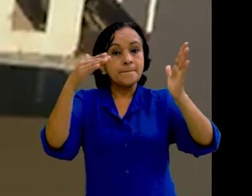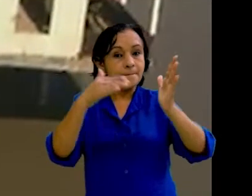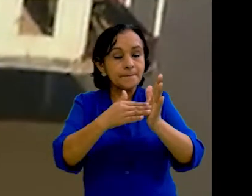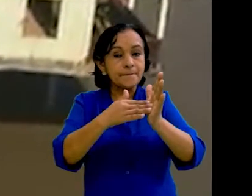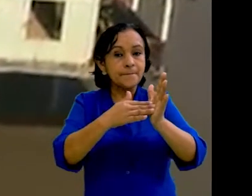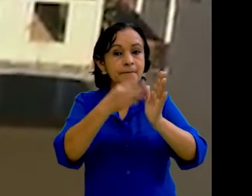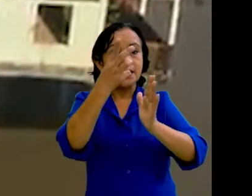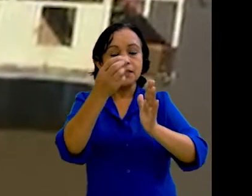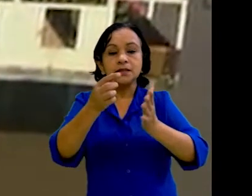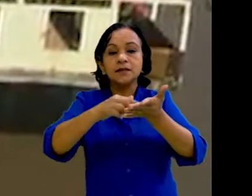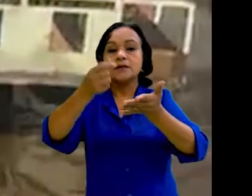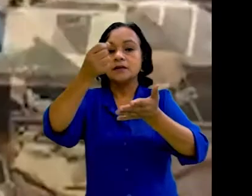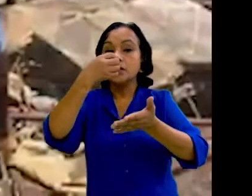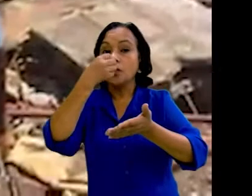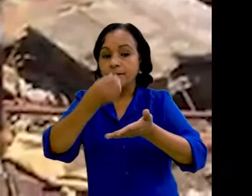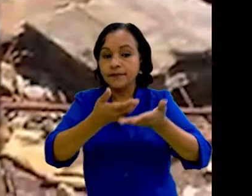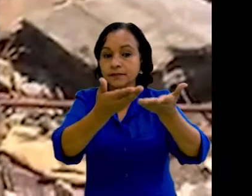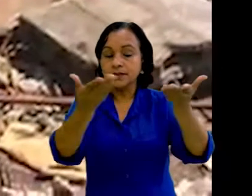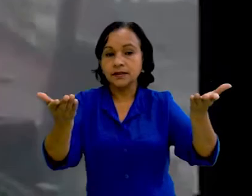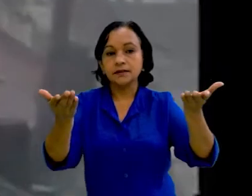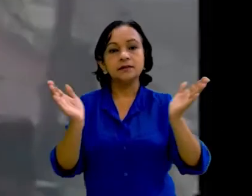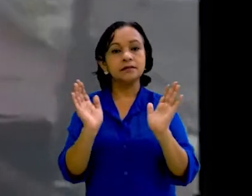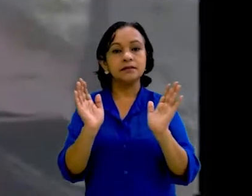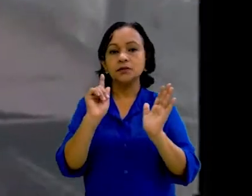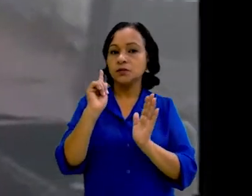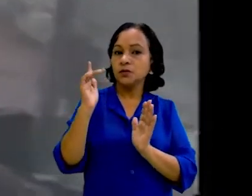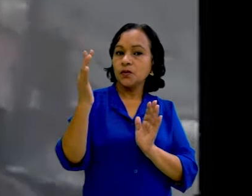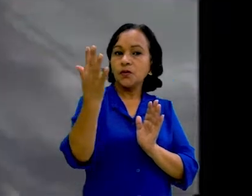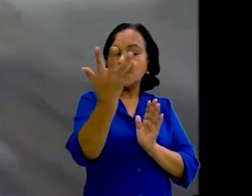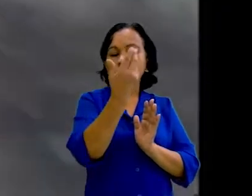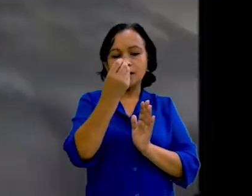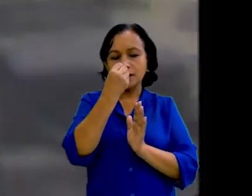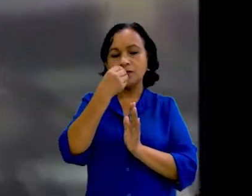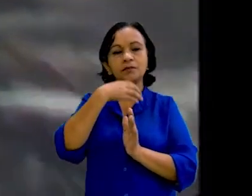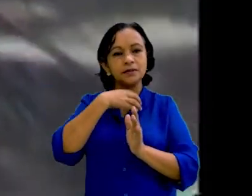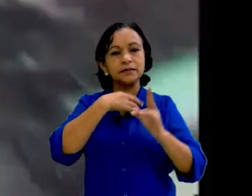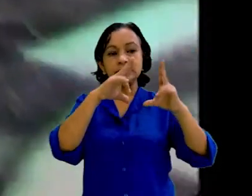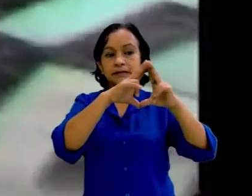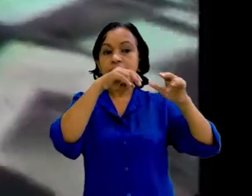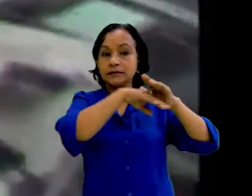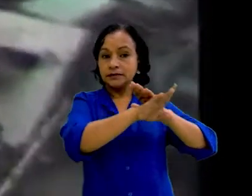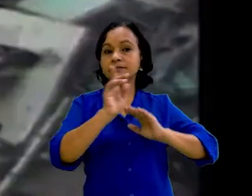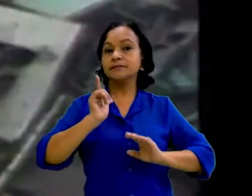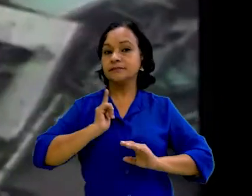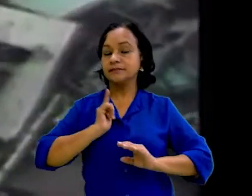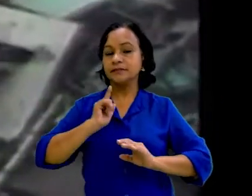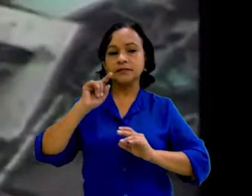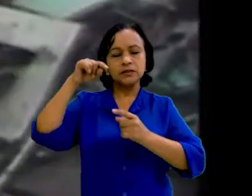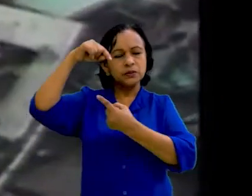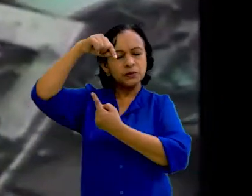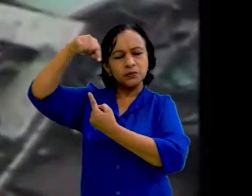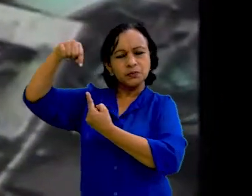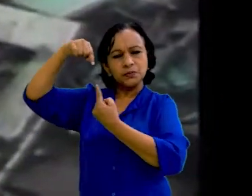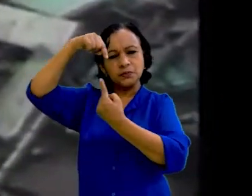.303 toneladas de medicinas y alimentos, prácticamente todas las reservas nacionales. El huracán